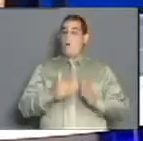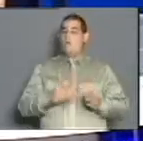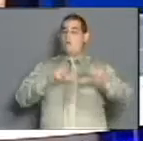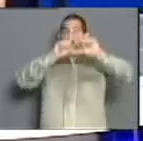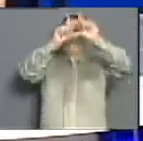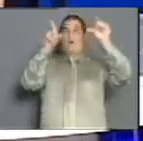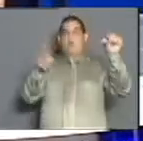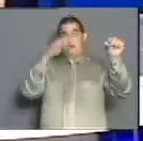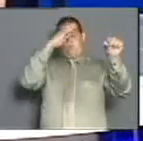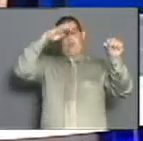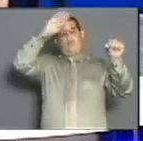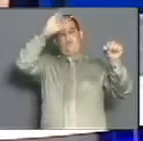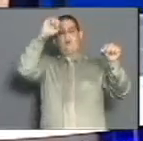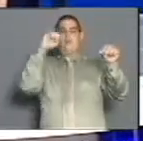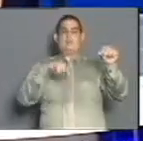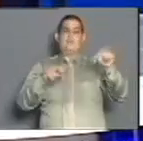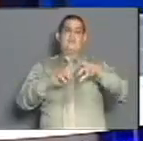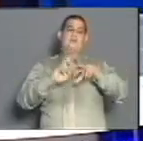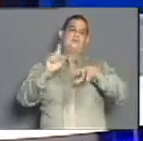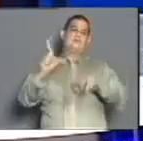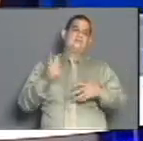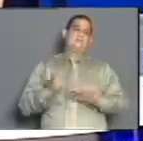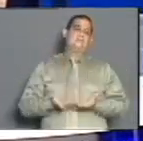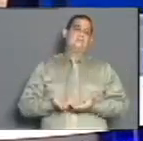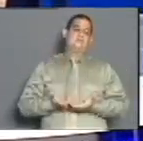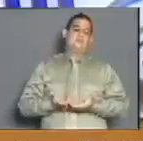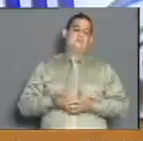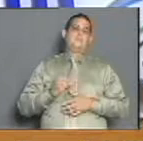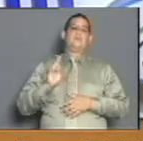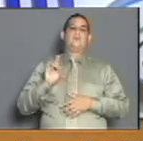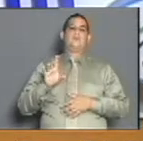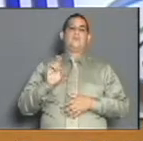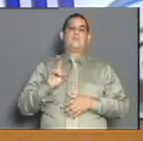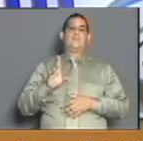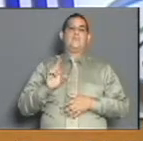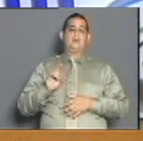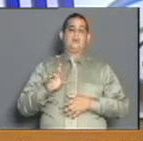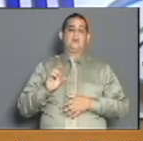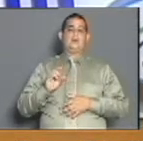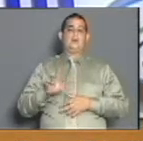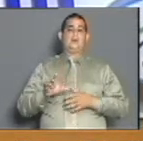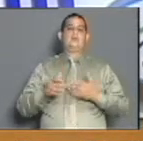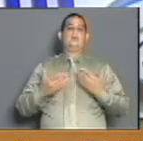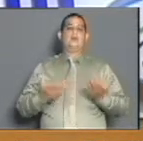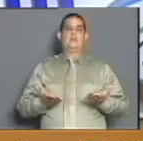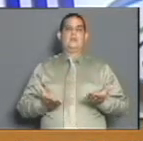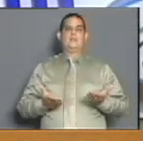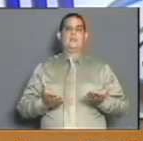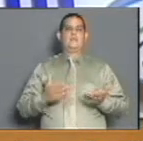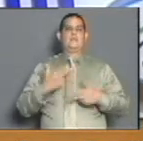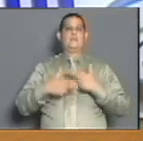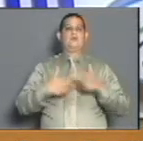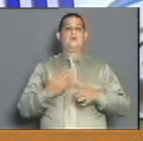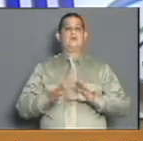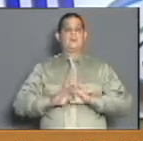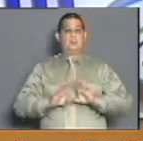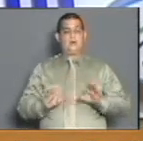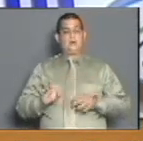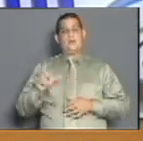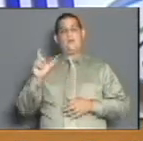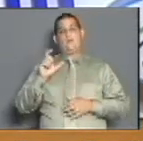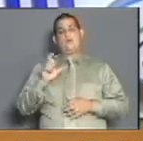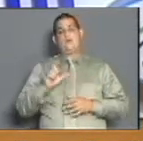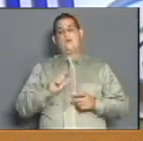segunda, solamente superan los casos. En 15 casos, en 15 poquitos casos de Camagüey. Es decir, que estamos